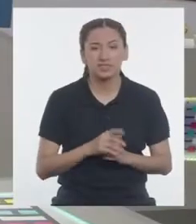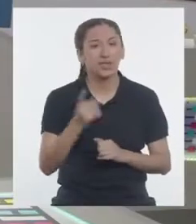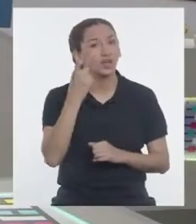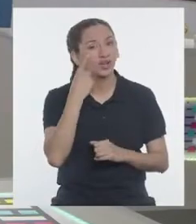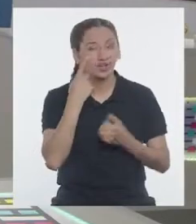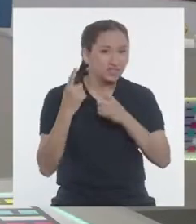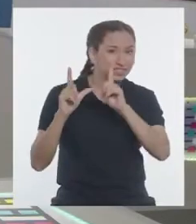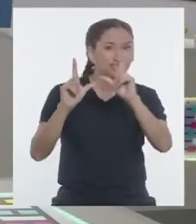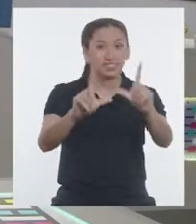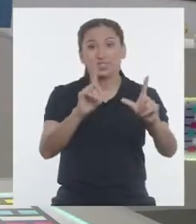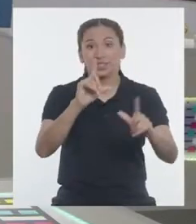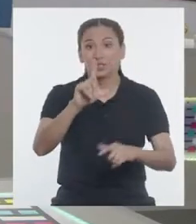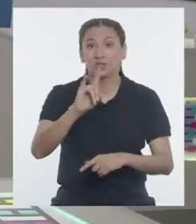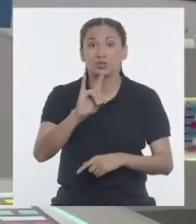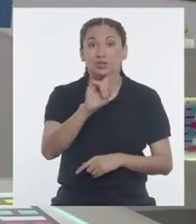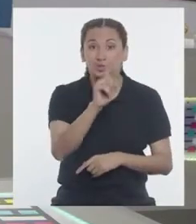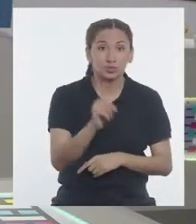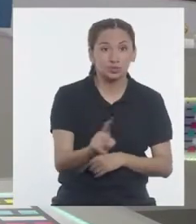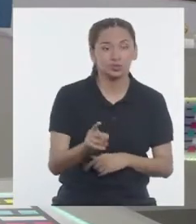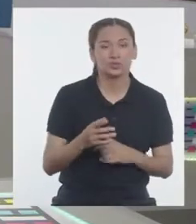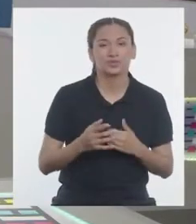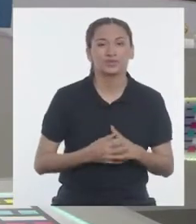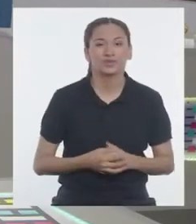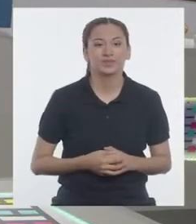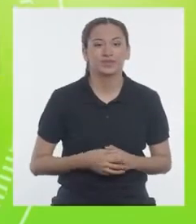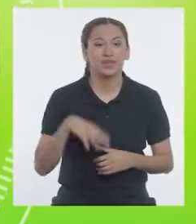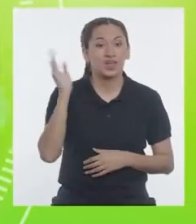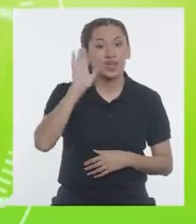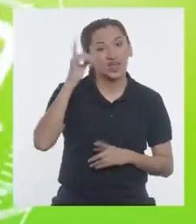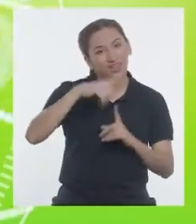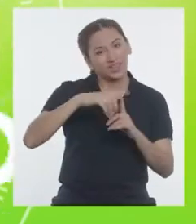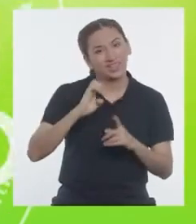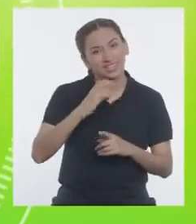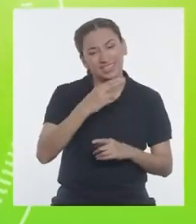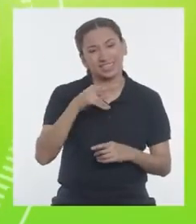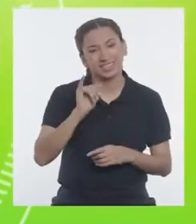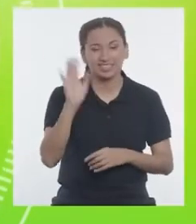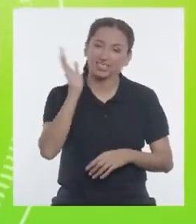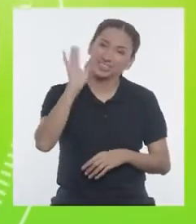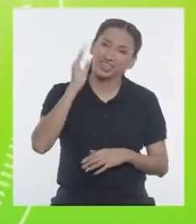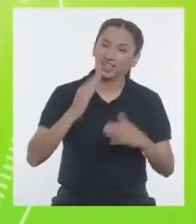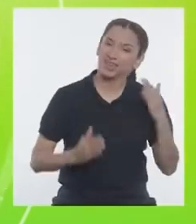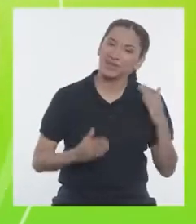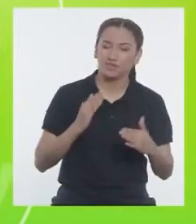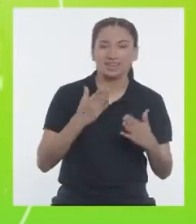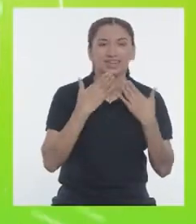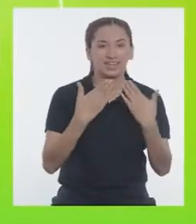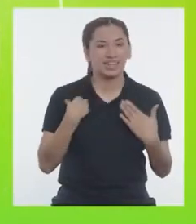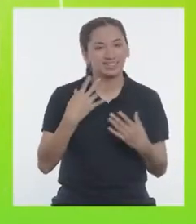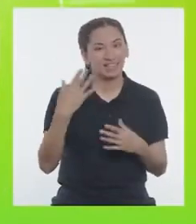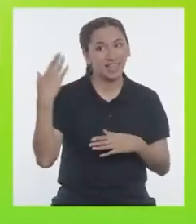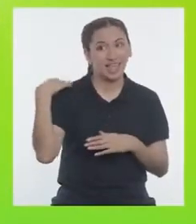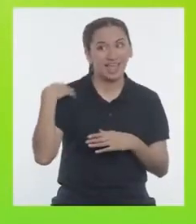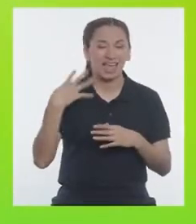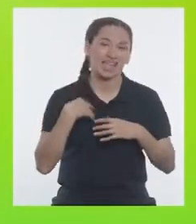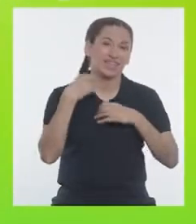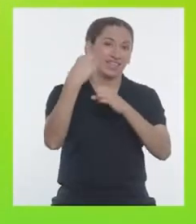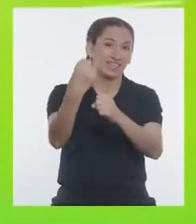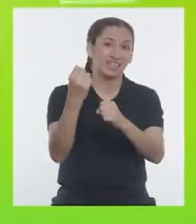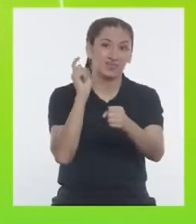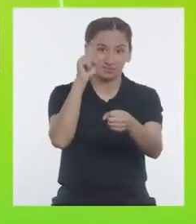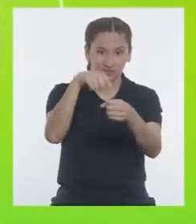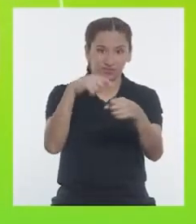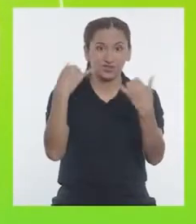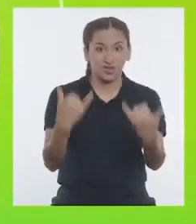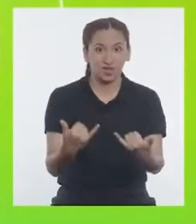¡Perfecto! ¡Conozcamos a Luz! ¡Entonces! ¡Hola, Tachi! ¡Hola, Maca! Gracias por convocarme para cumplir el